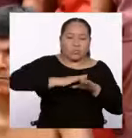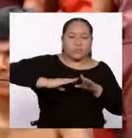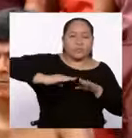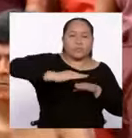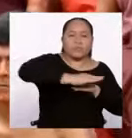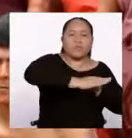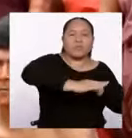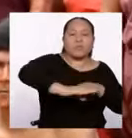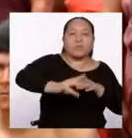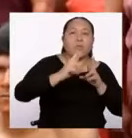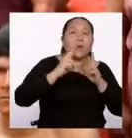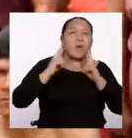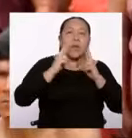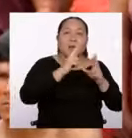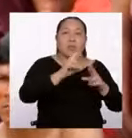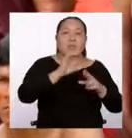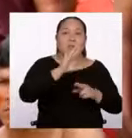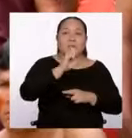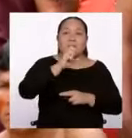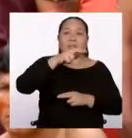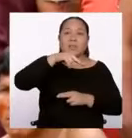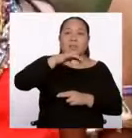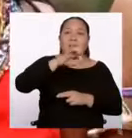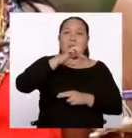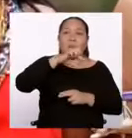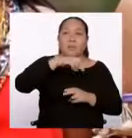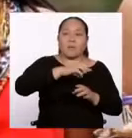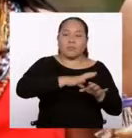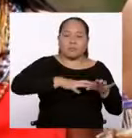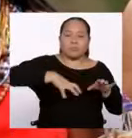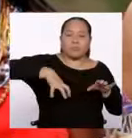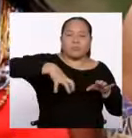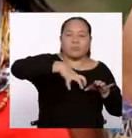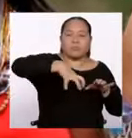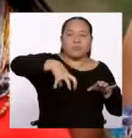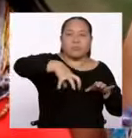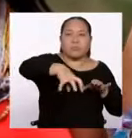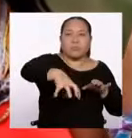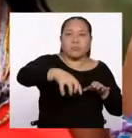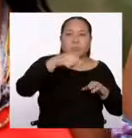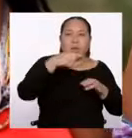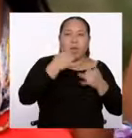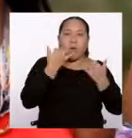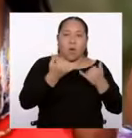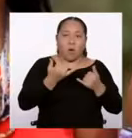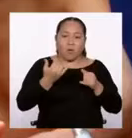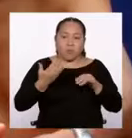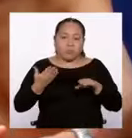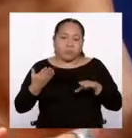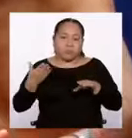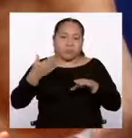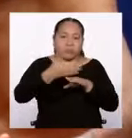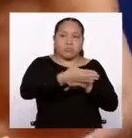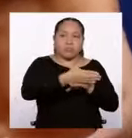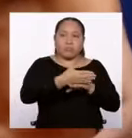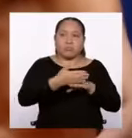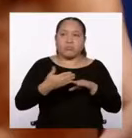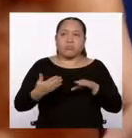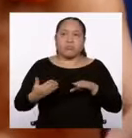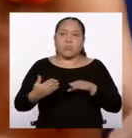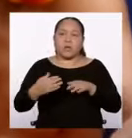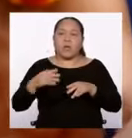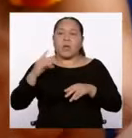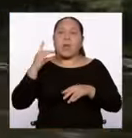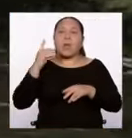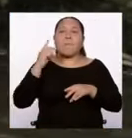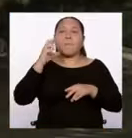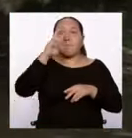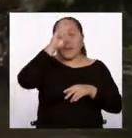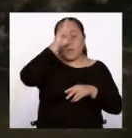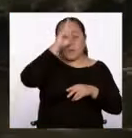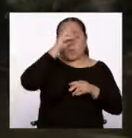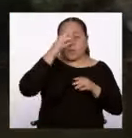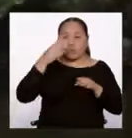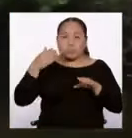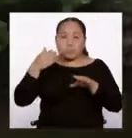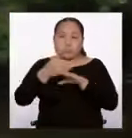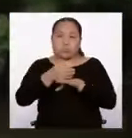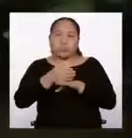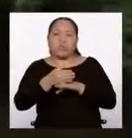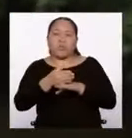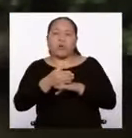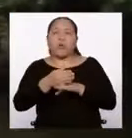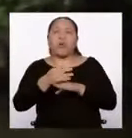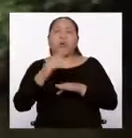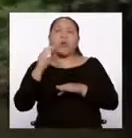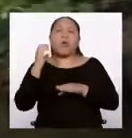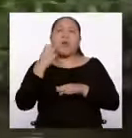y se distribuyeron en los territorios por los que hoy pasa la línea fronteriza entre Perú y Ecuador. Sobre